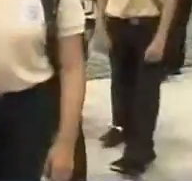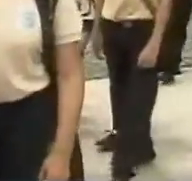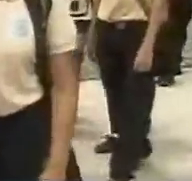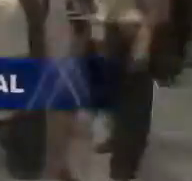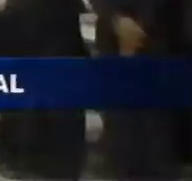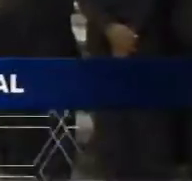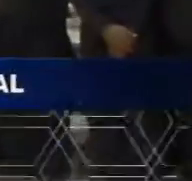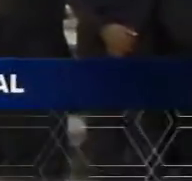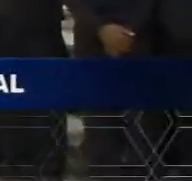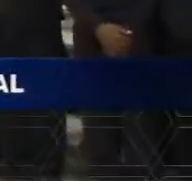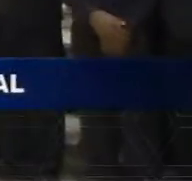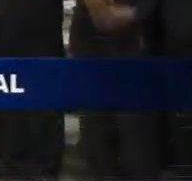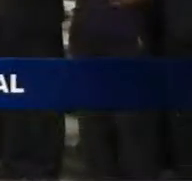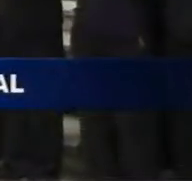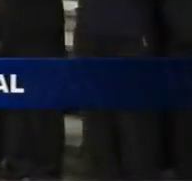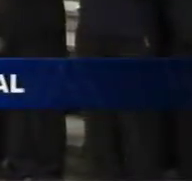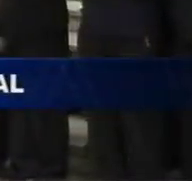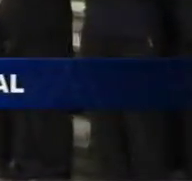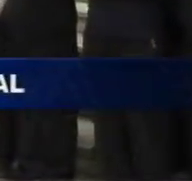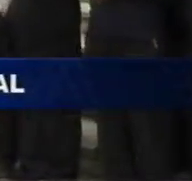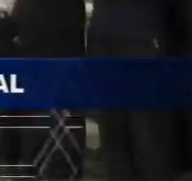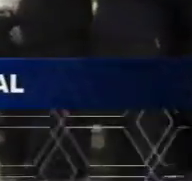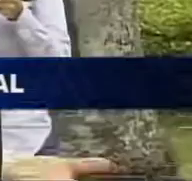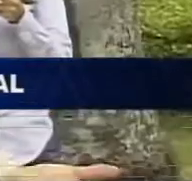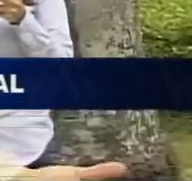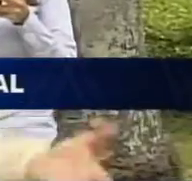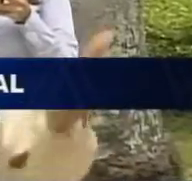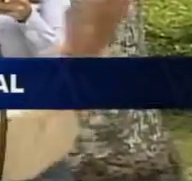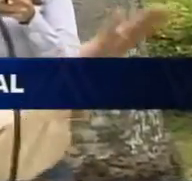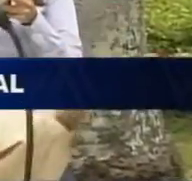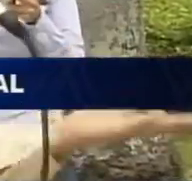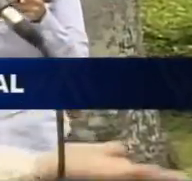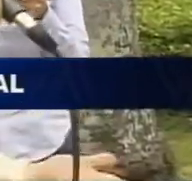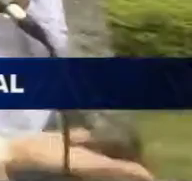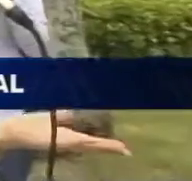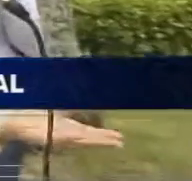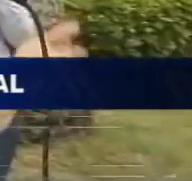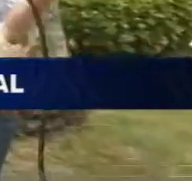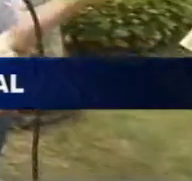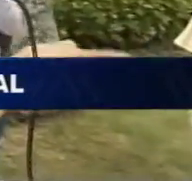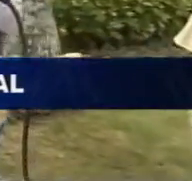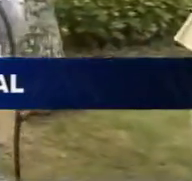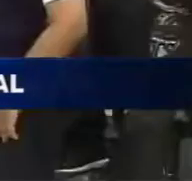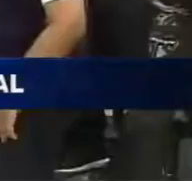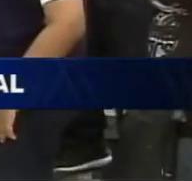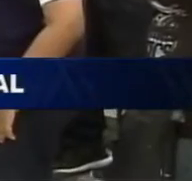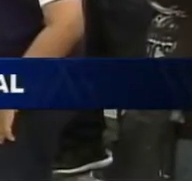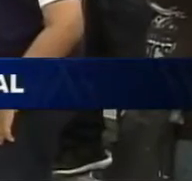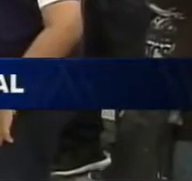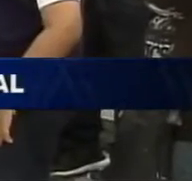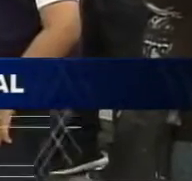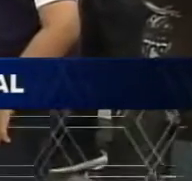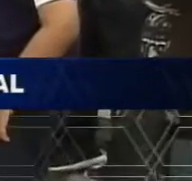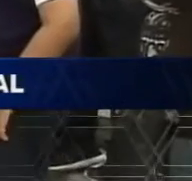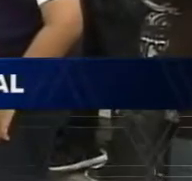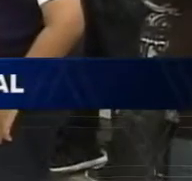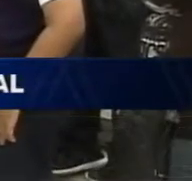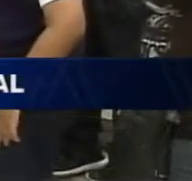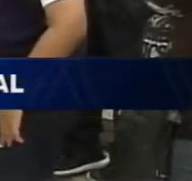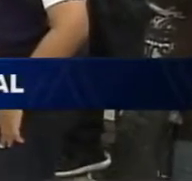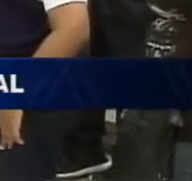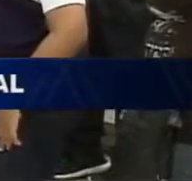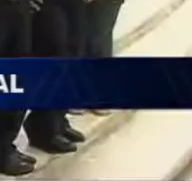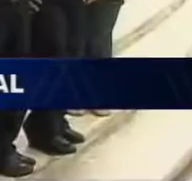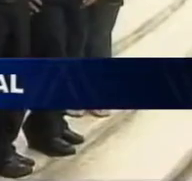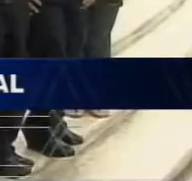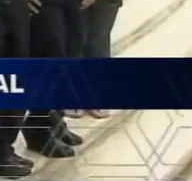Conociendo el Parlamento, más de 10.000 personas han recorrido los espacios del Palacio Federal Legislativo a través del programa